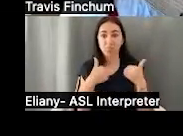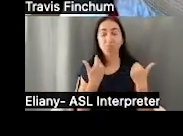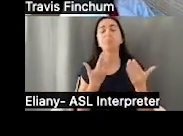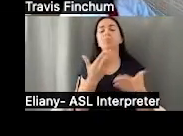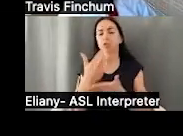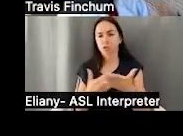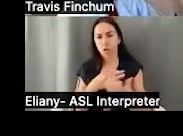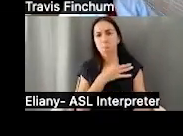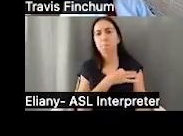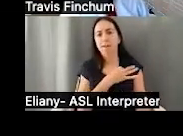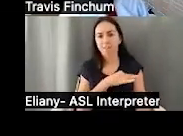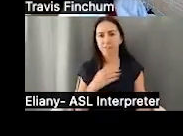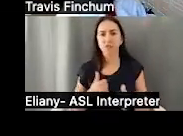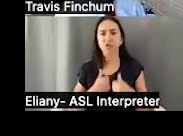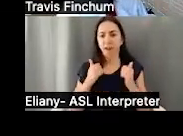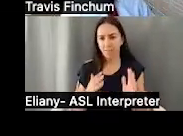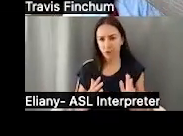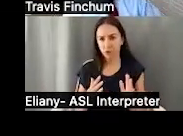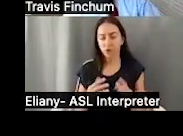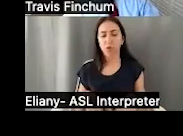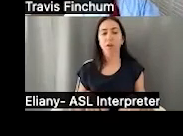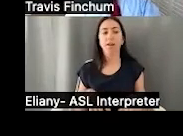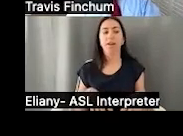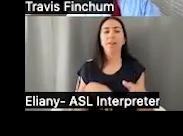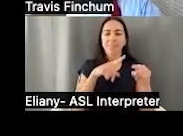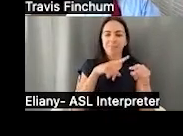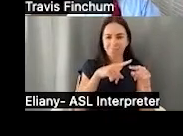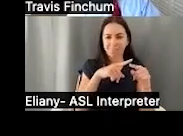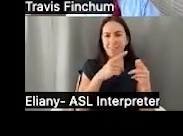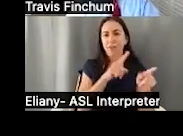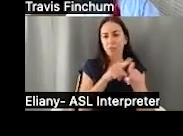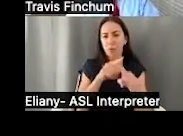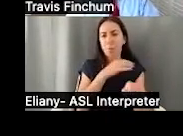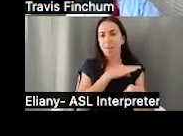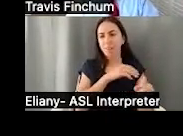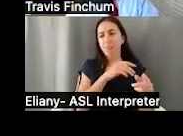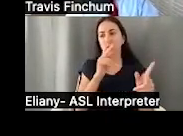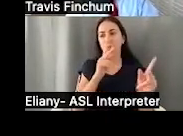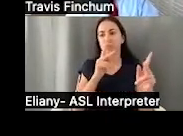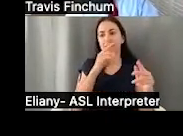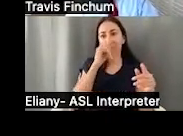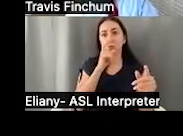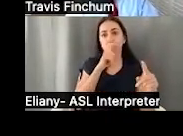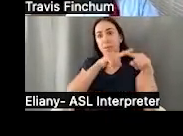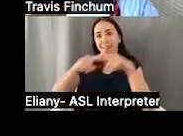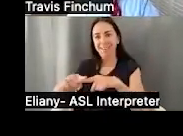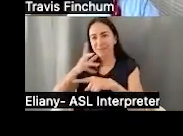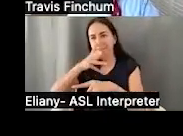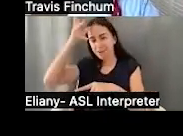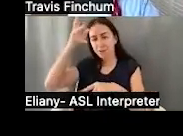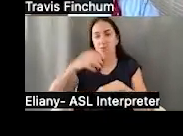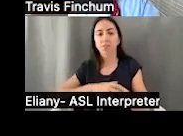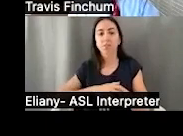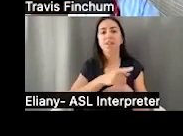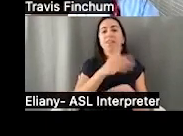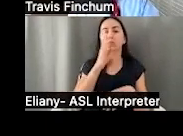fallece. Hay beneficios para sobrevivientes y hay beneficios también para dependientes, pero generalmente los beneficios del niño